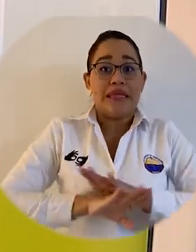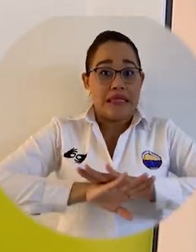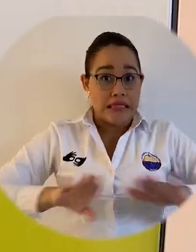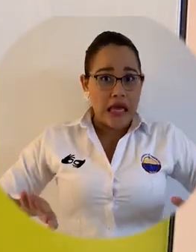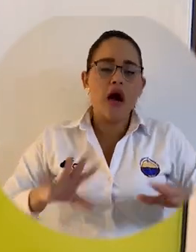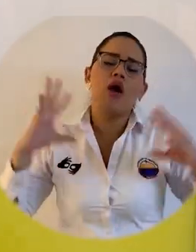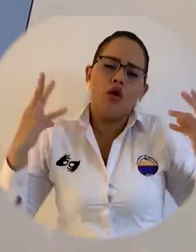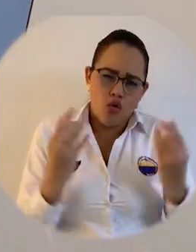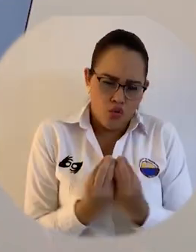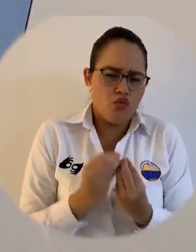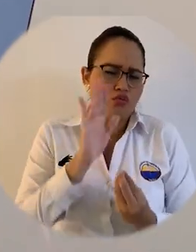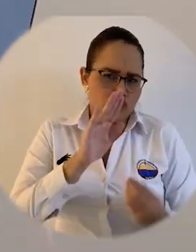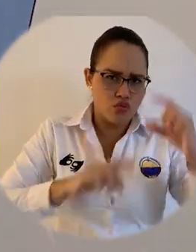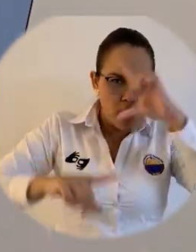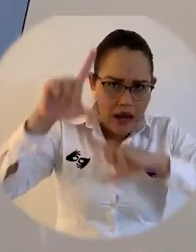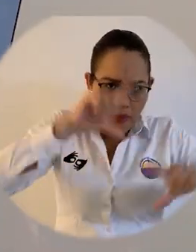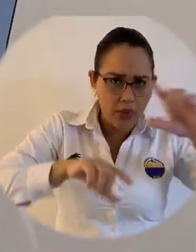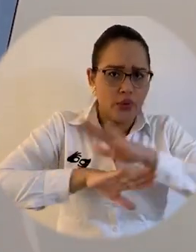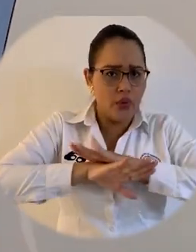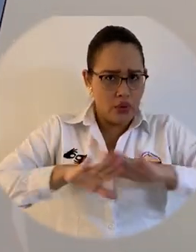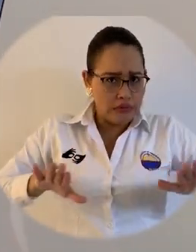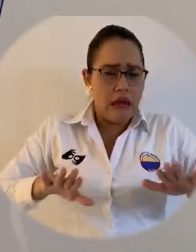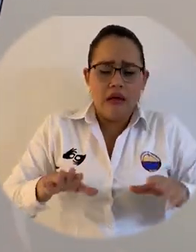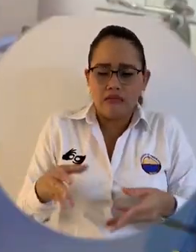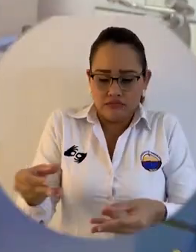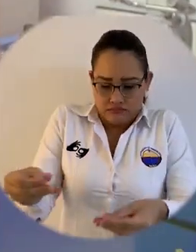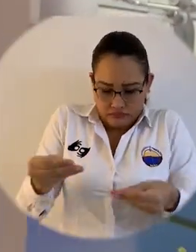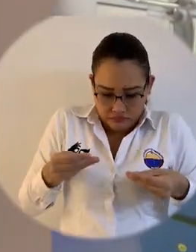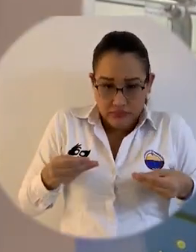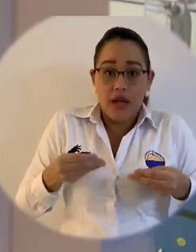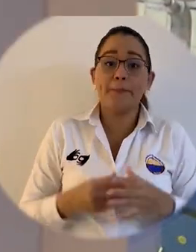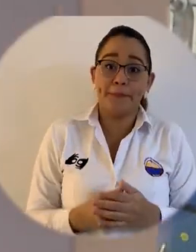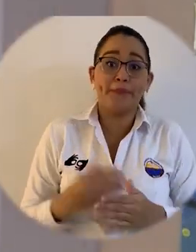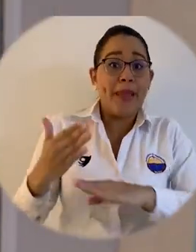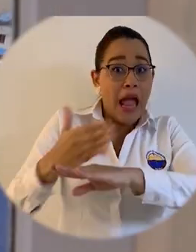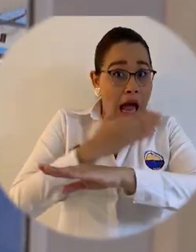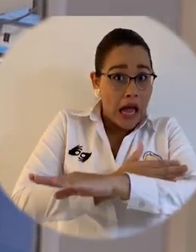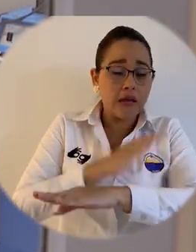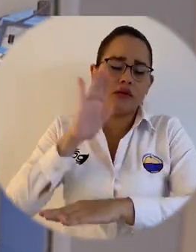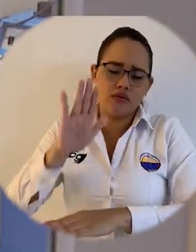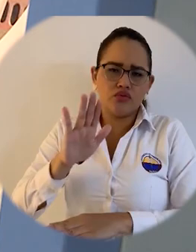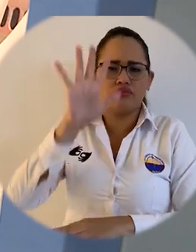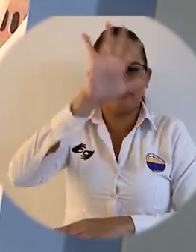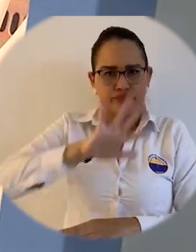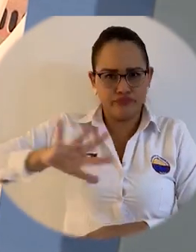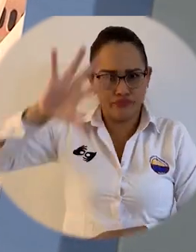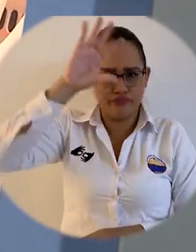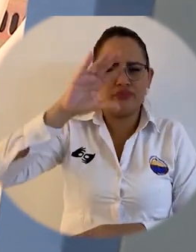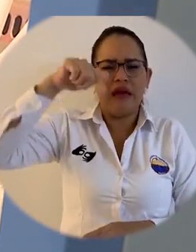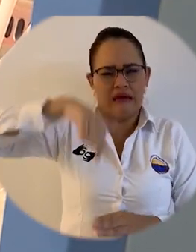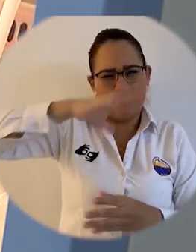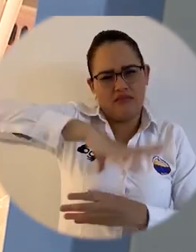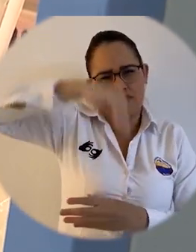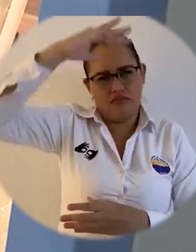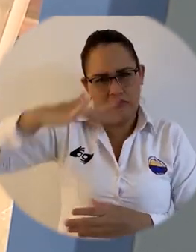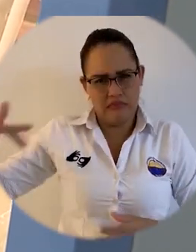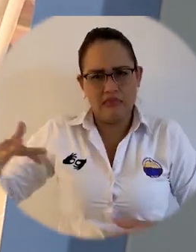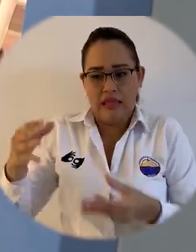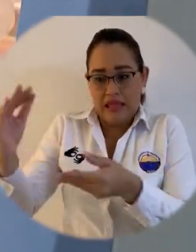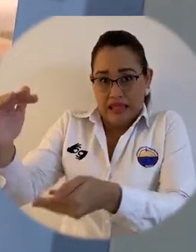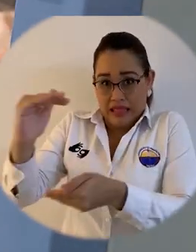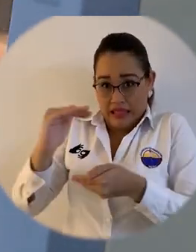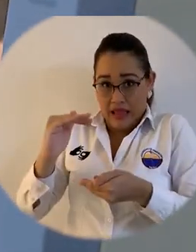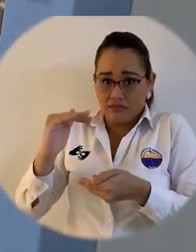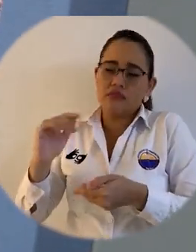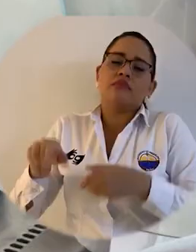institución recepcionó las pruebas por parte del Laboratorio de Salud Pública Departamental, las cuales llegaron al campus universitario almacenadas de